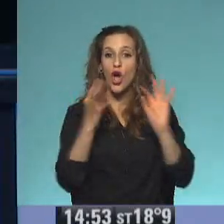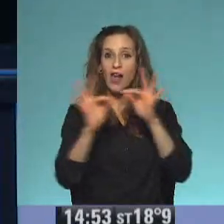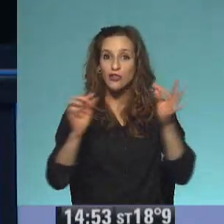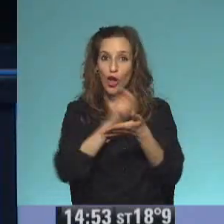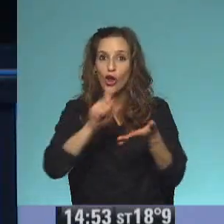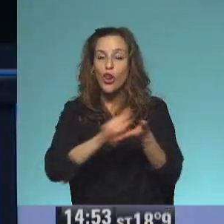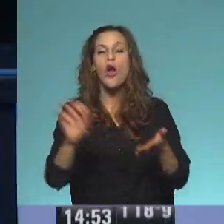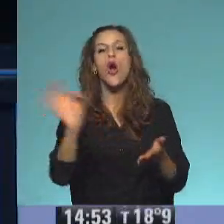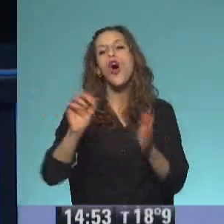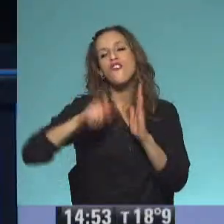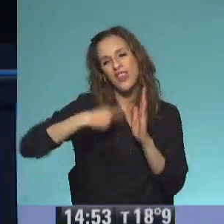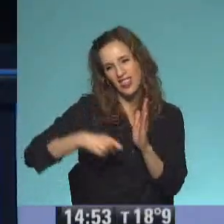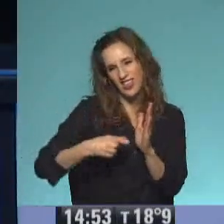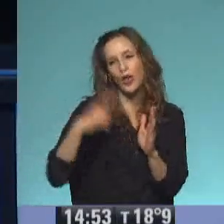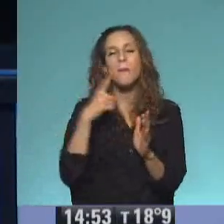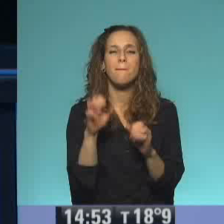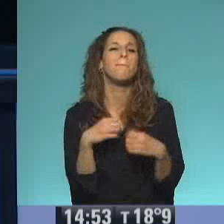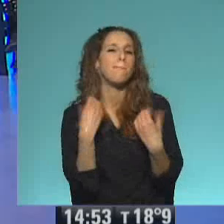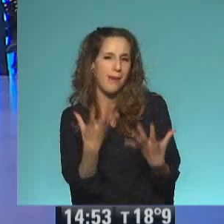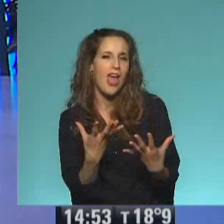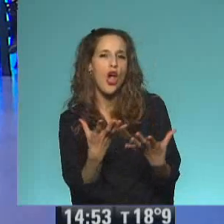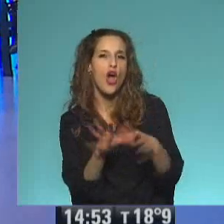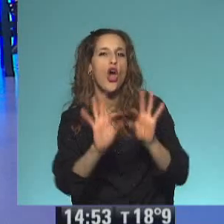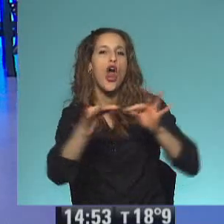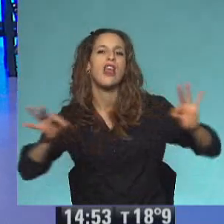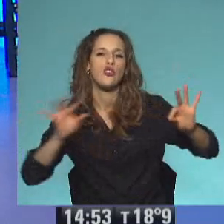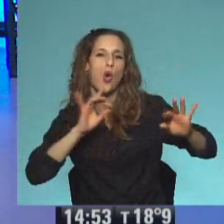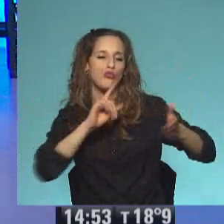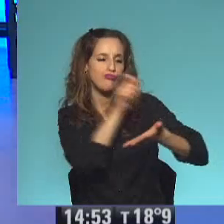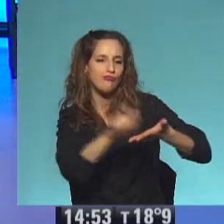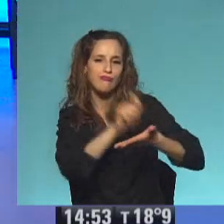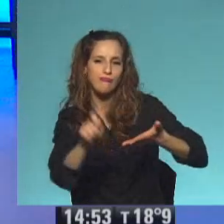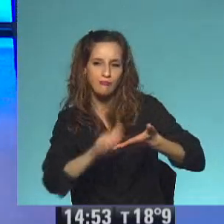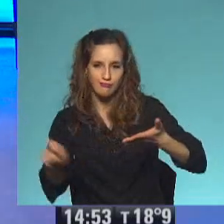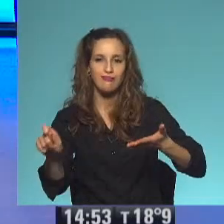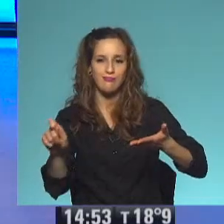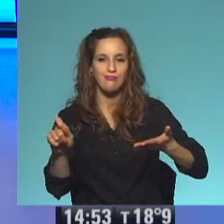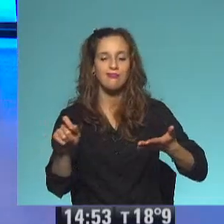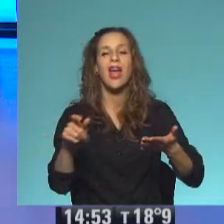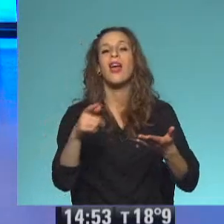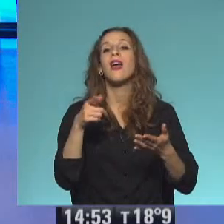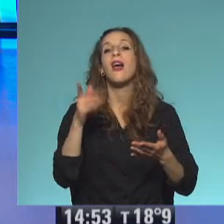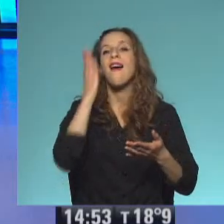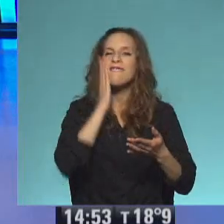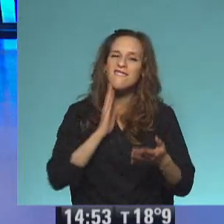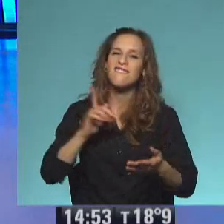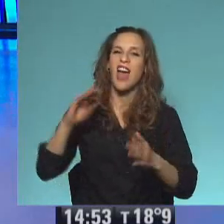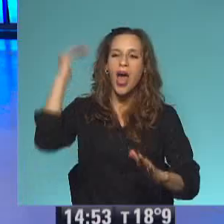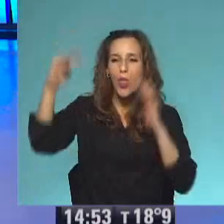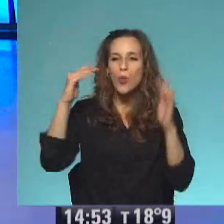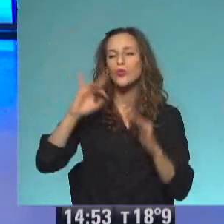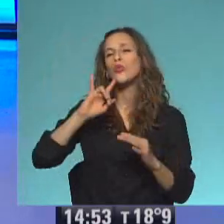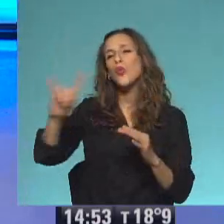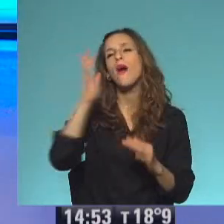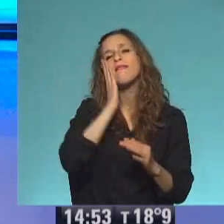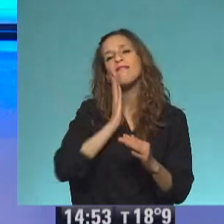mandarnos un videíto. Pero mejor la foto con la pregunta así es más rápido, ¿sí? La suben. Les piden a los adultos que la suban a Instagram, a su historia,